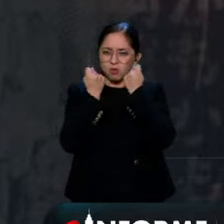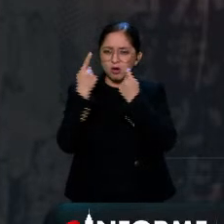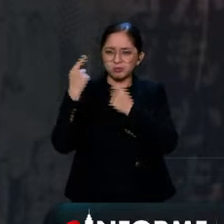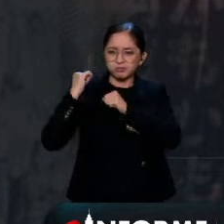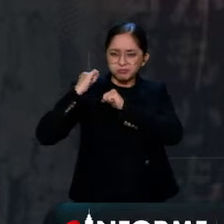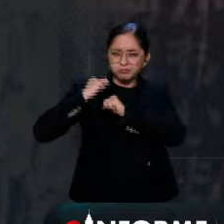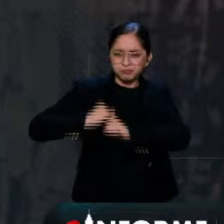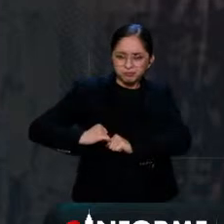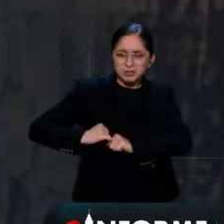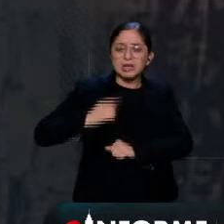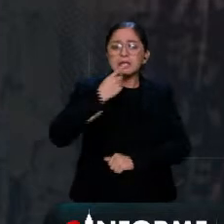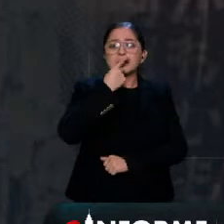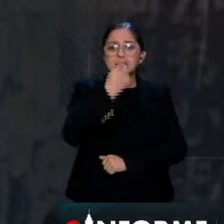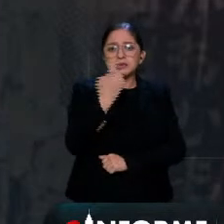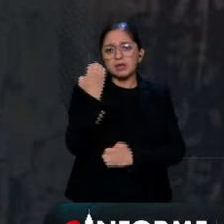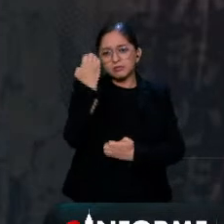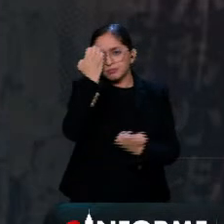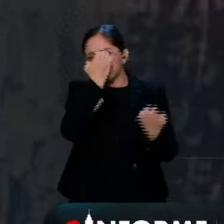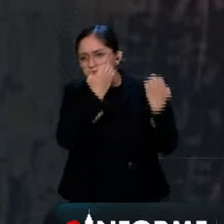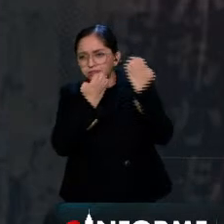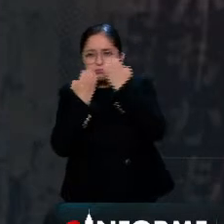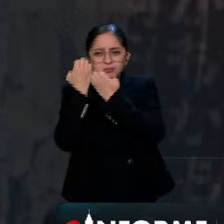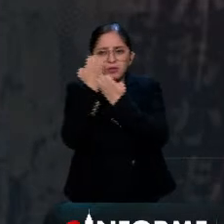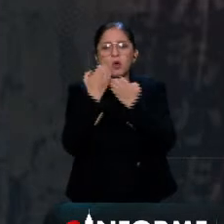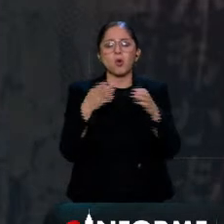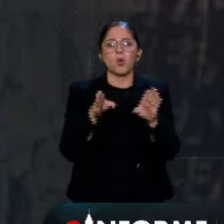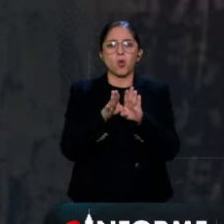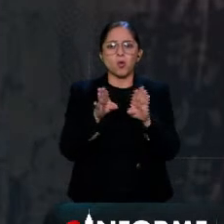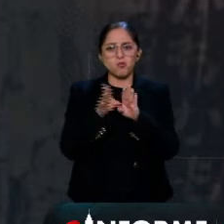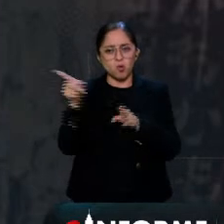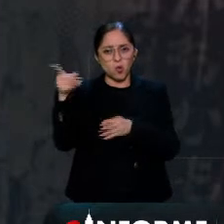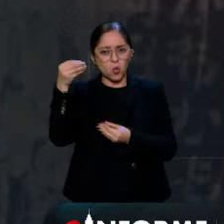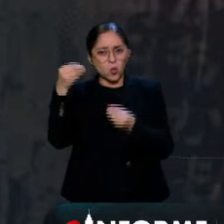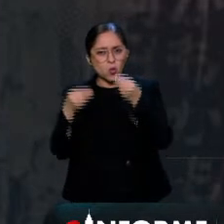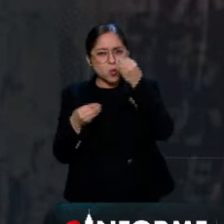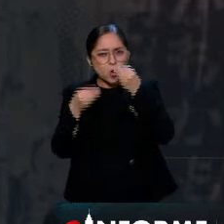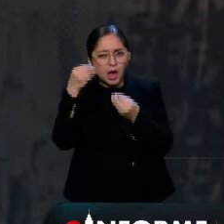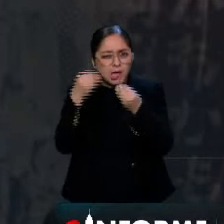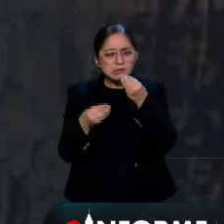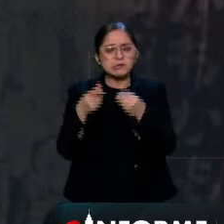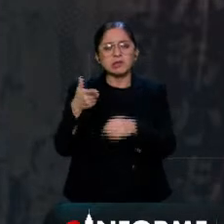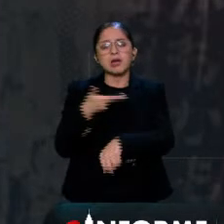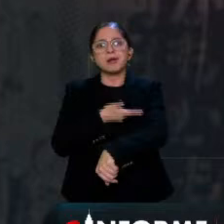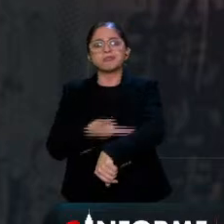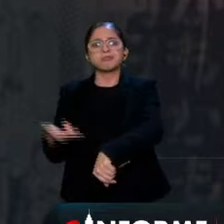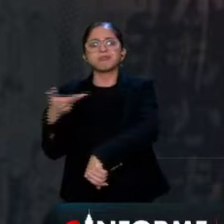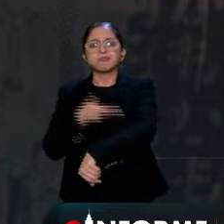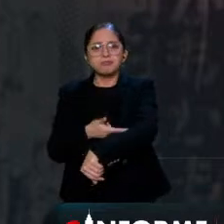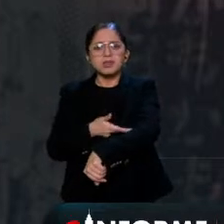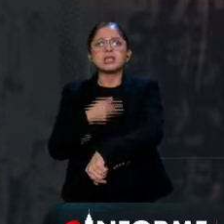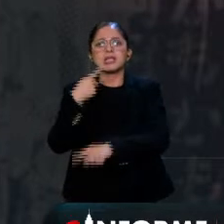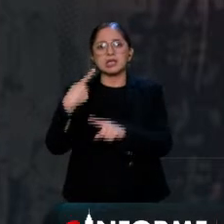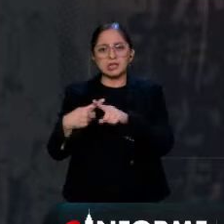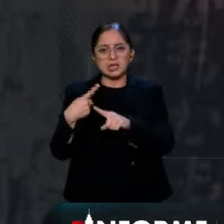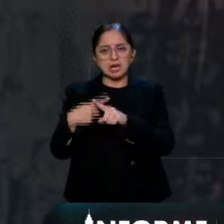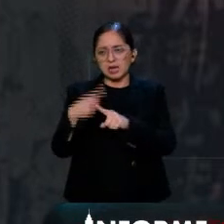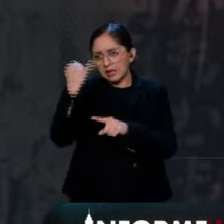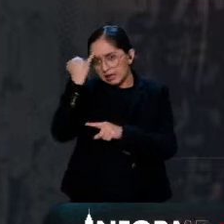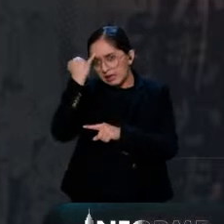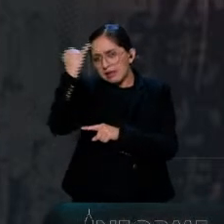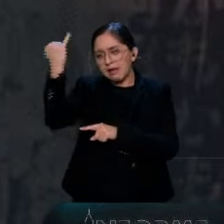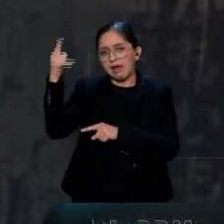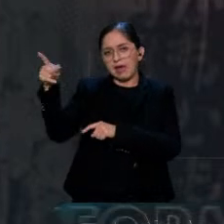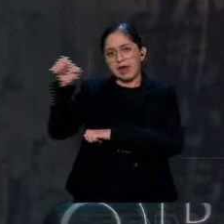6 suspensiones, por lo que seguiremos atentos a la definición del juez sobre la suspensión pendiente, la que fue impulsada por el grupo de empresarios